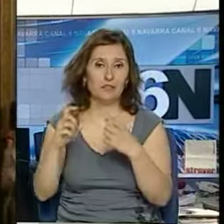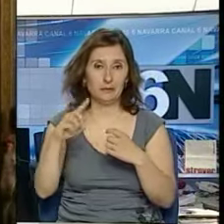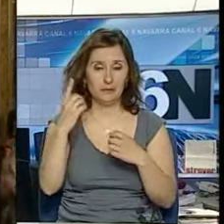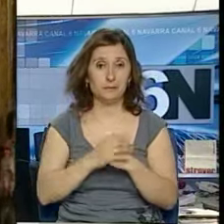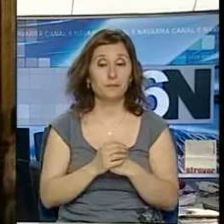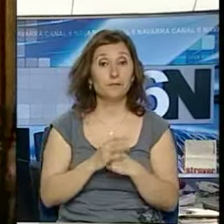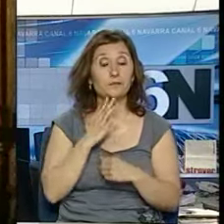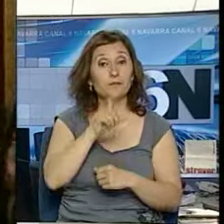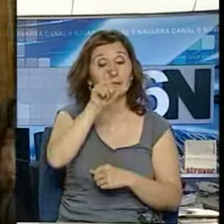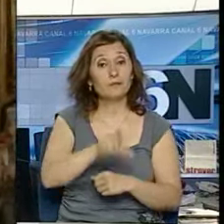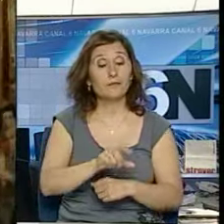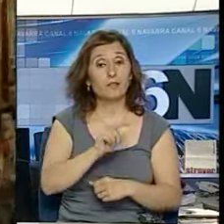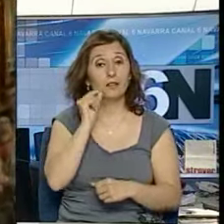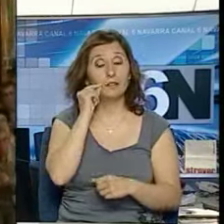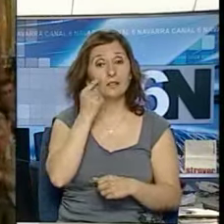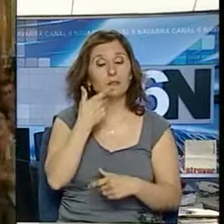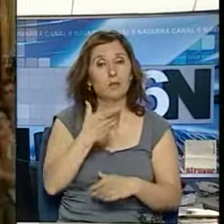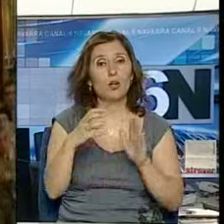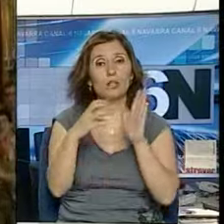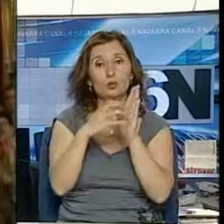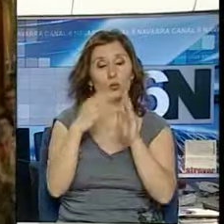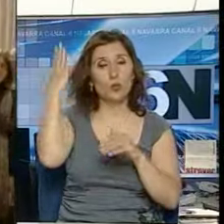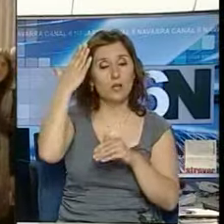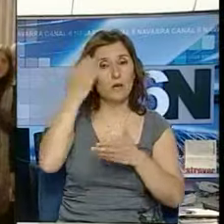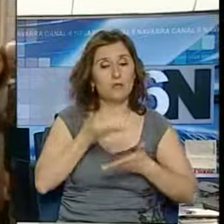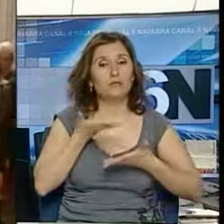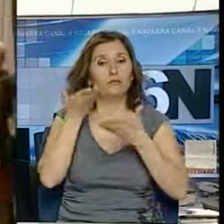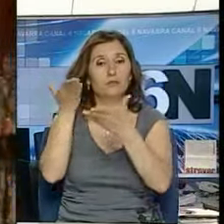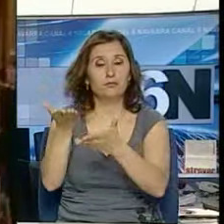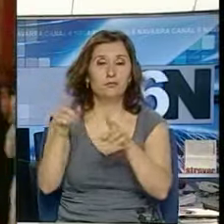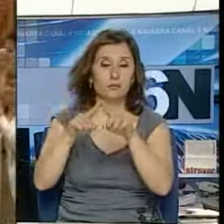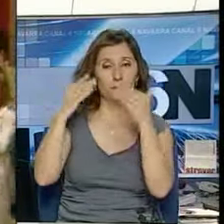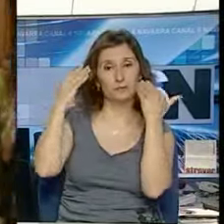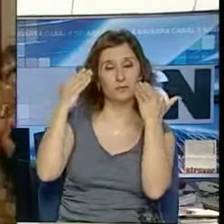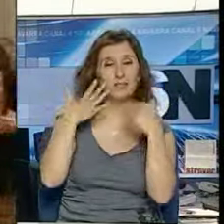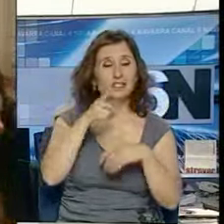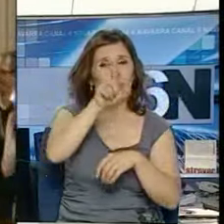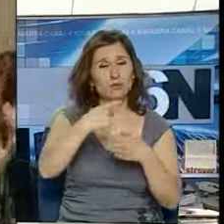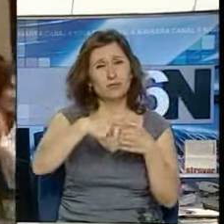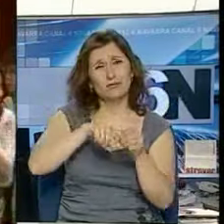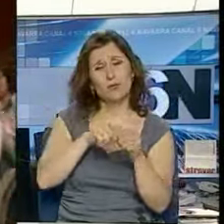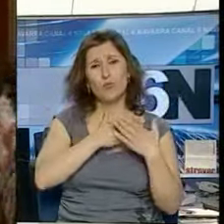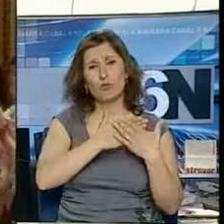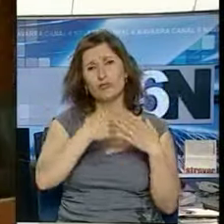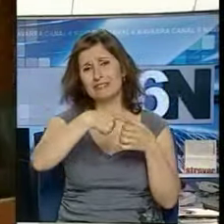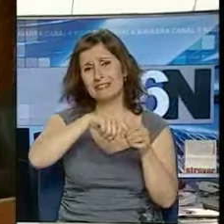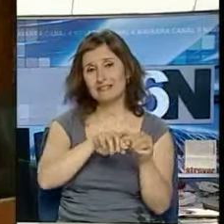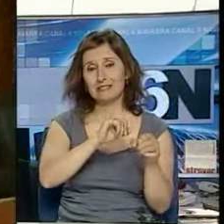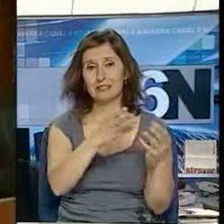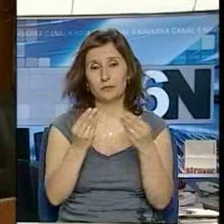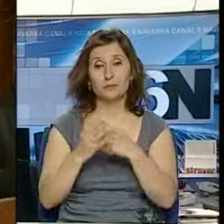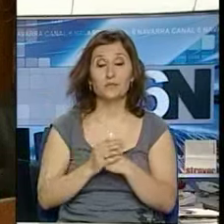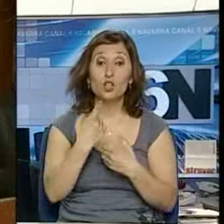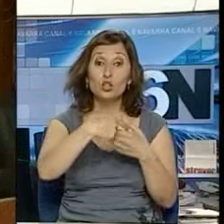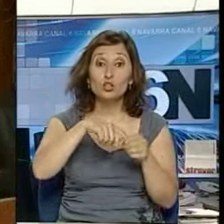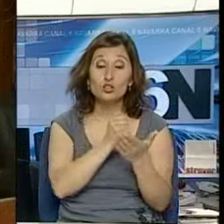Sanz ha entregado un escudo de Navarra a modo de reconocimiento, una asociación que cuenta con multitud de socios y de voluntarios. En Anfas contamos con 3